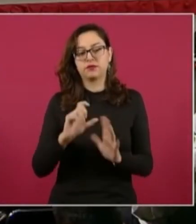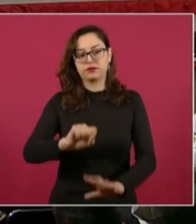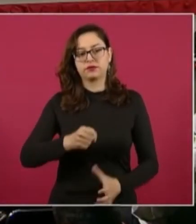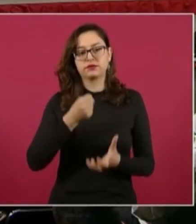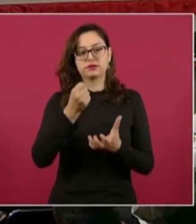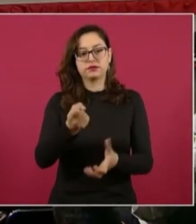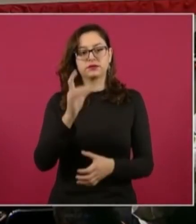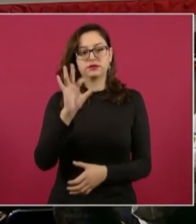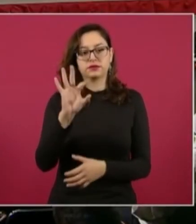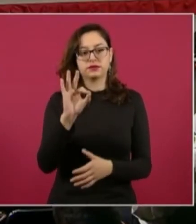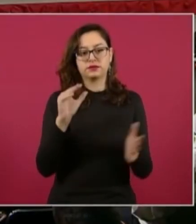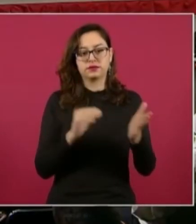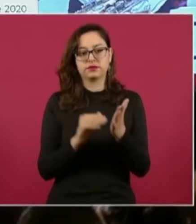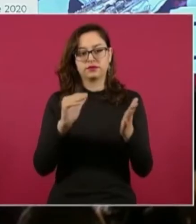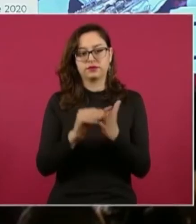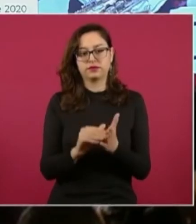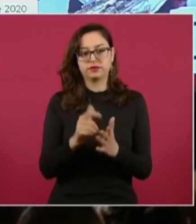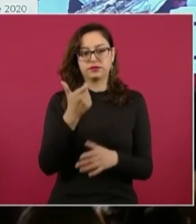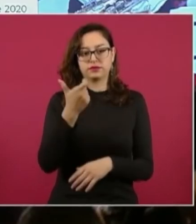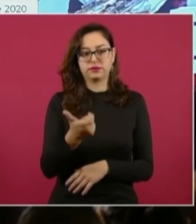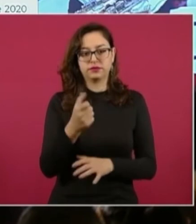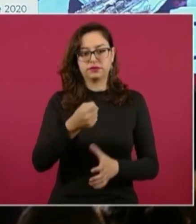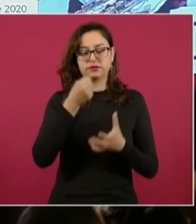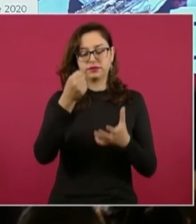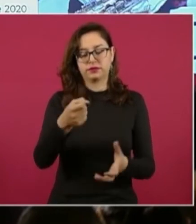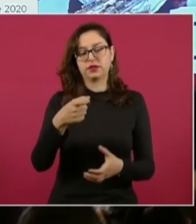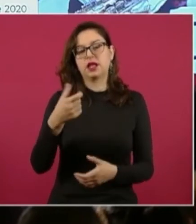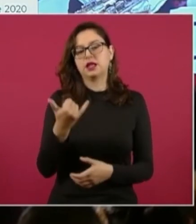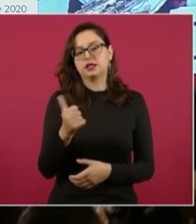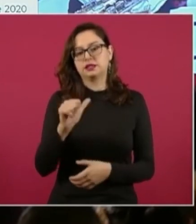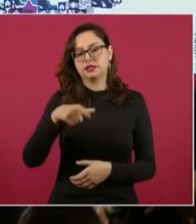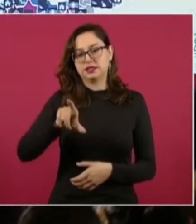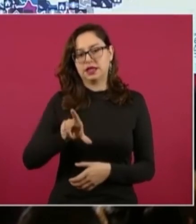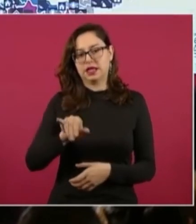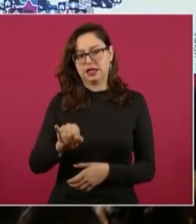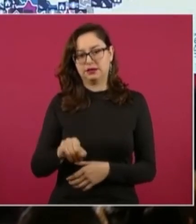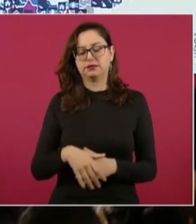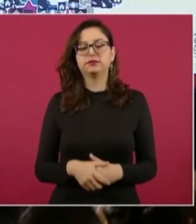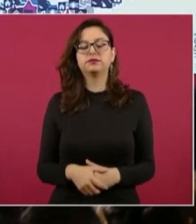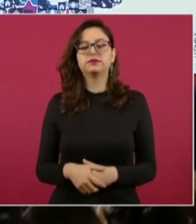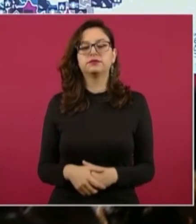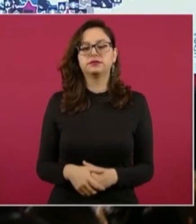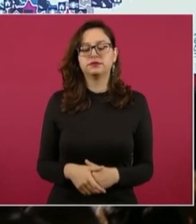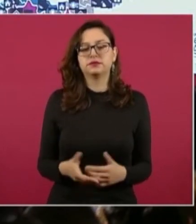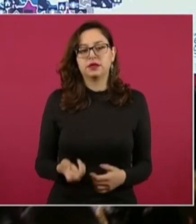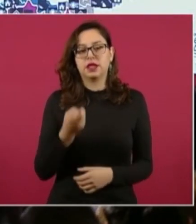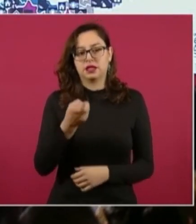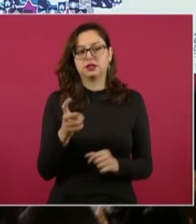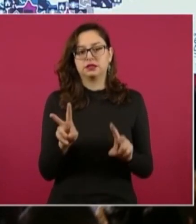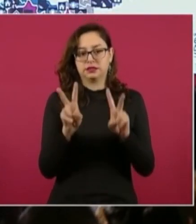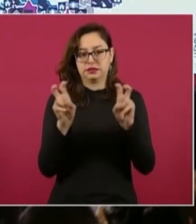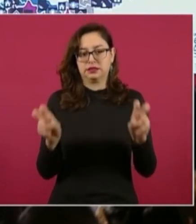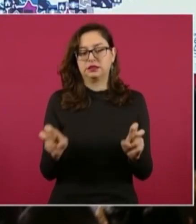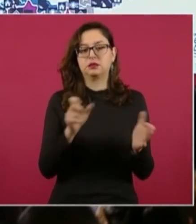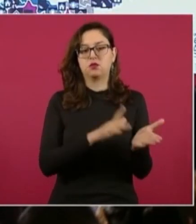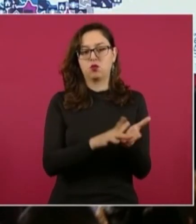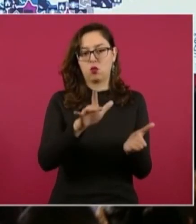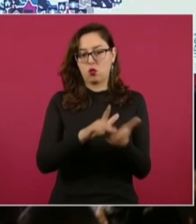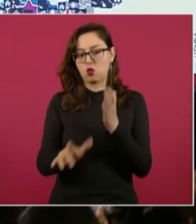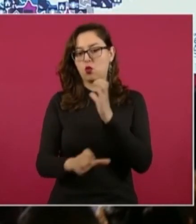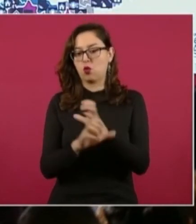invirtieron 40 millones de pesos. Con información de Carmen Hernández, Noticias TVT.